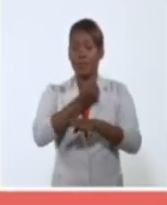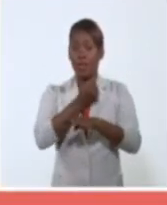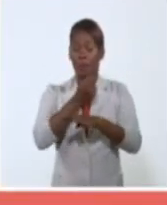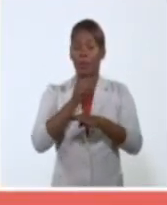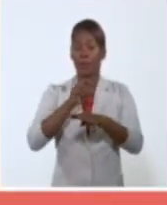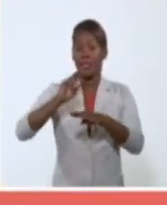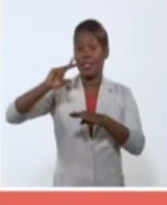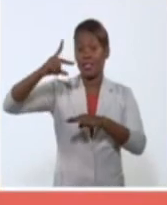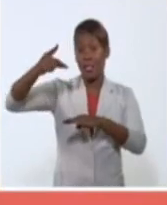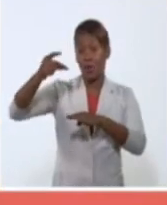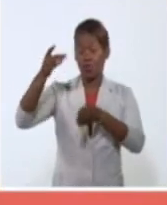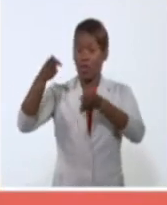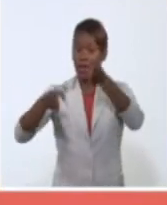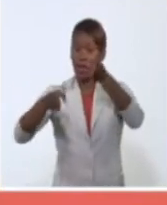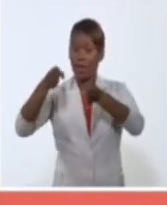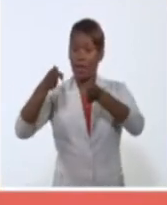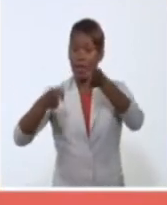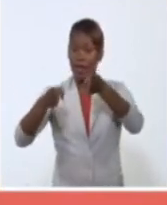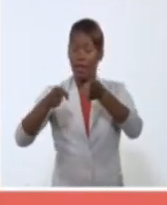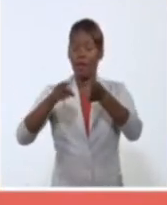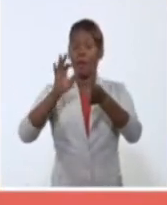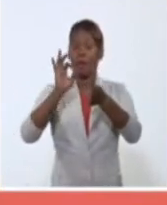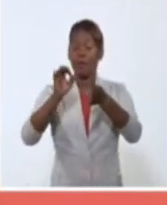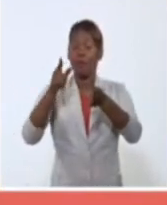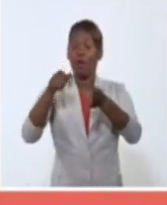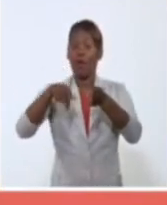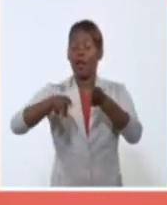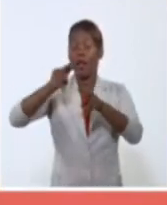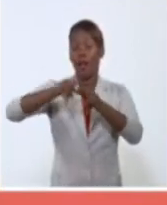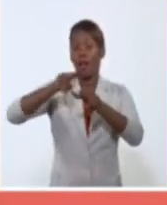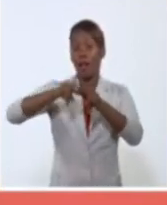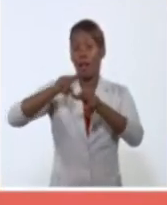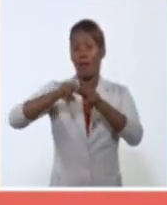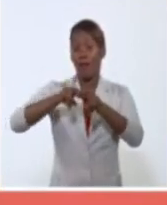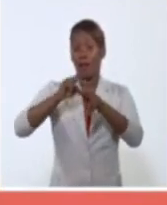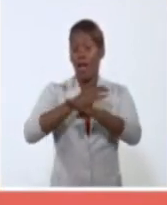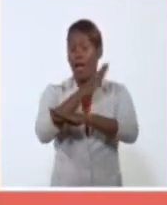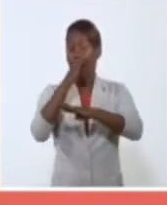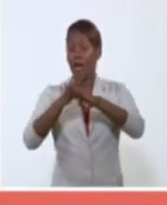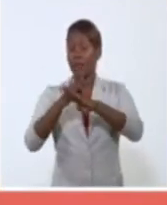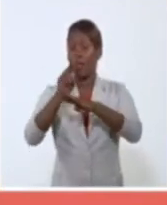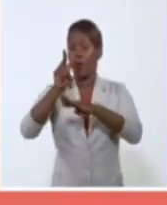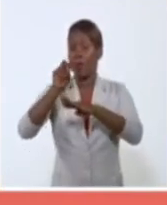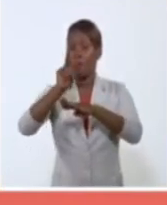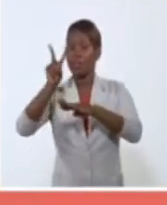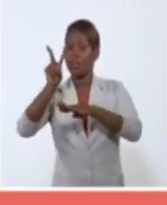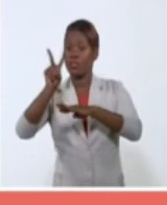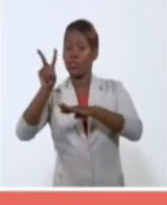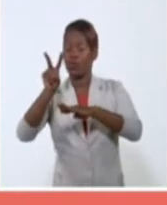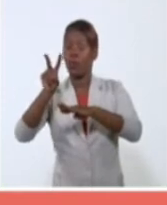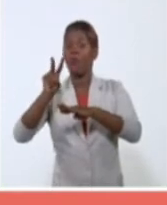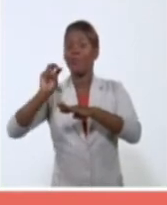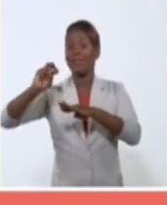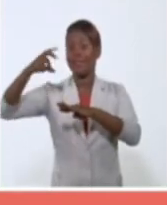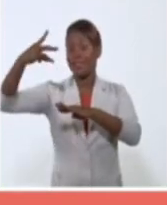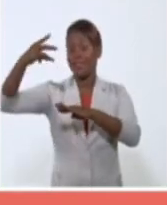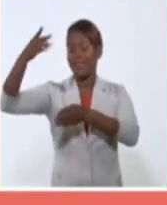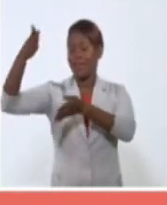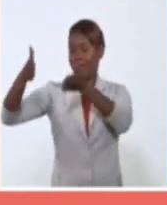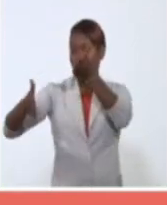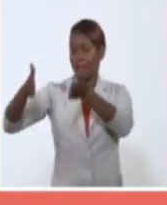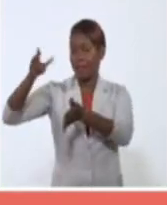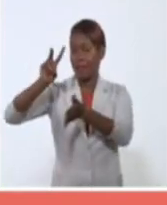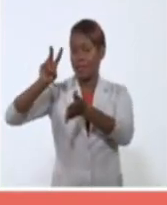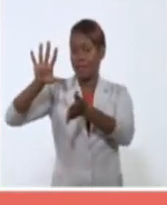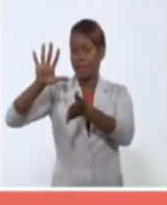Bienal del 6 de diciembre de 2021 al 24 de marzo de 2022 y regreso al porvenir del 25 de